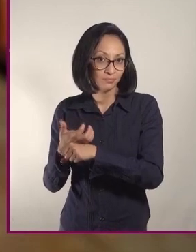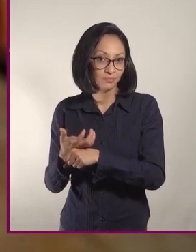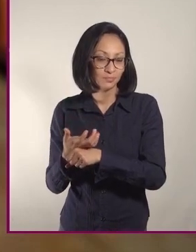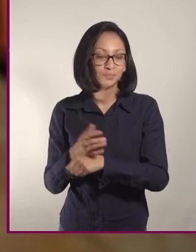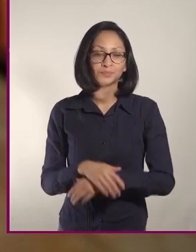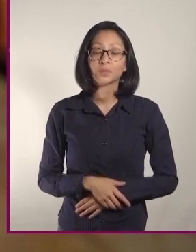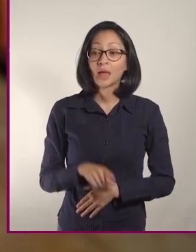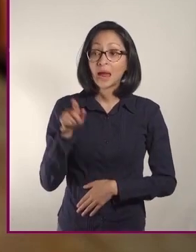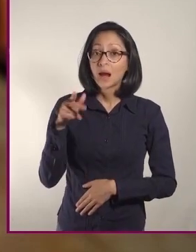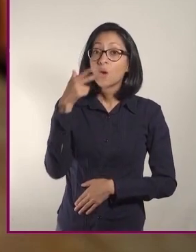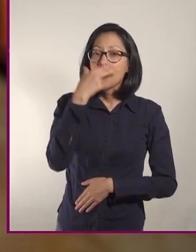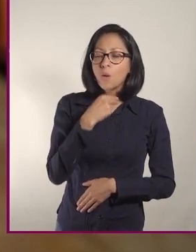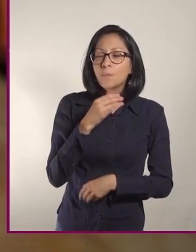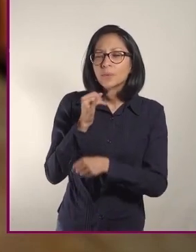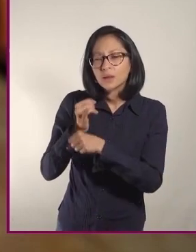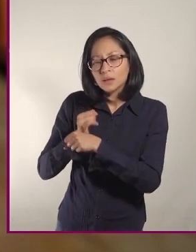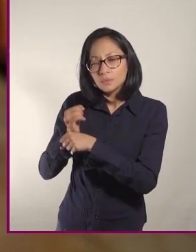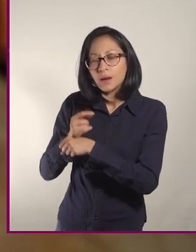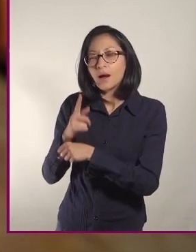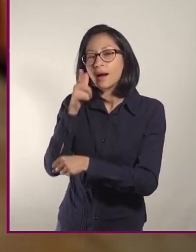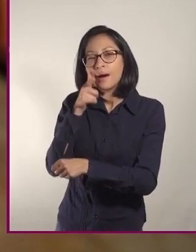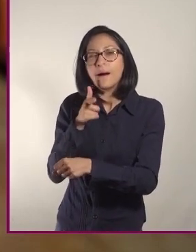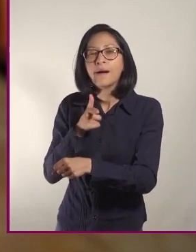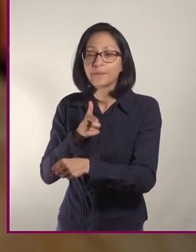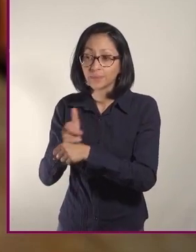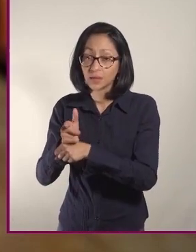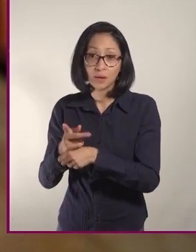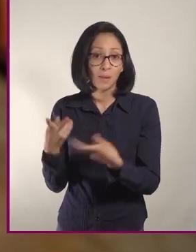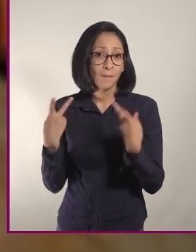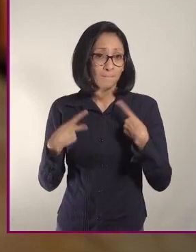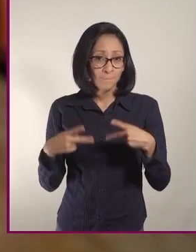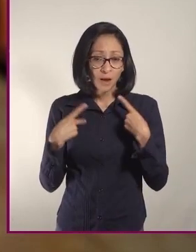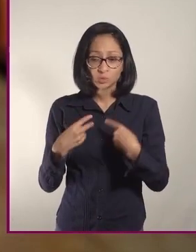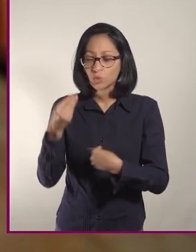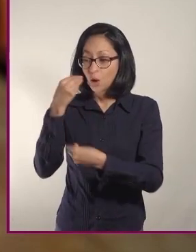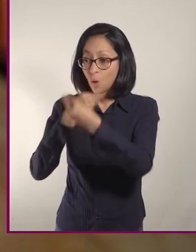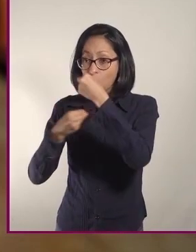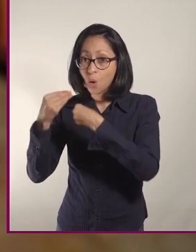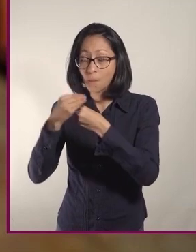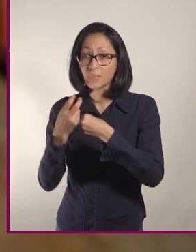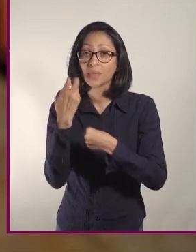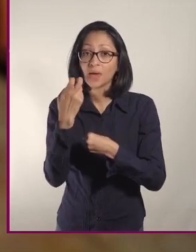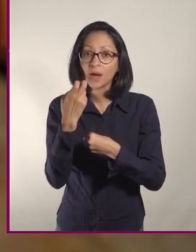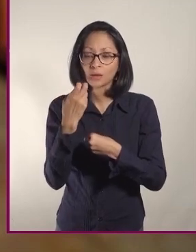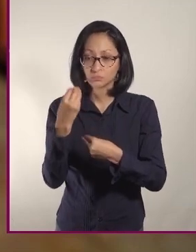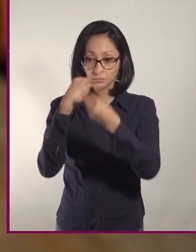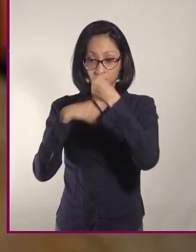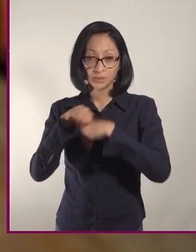Ansel Keys descubrió que la dieta influye en la salud en general y especialmente en el riesgo de enfermedades cardiovasculares.